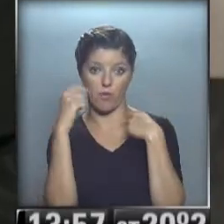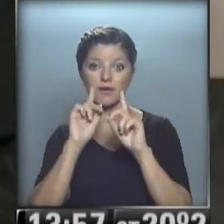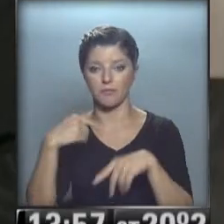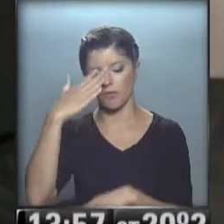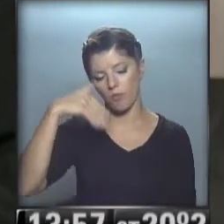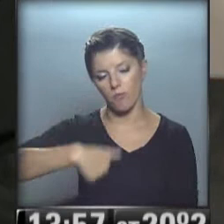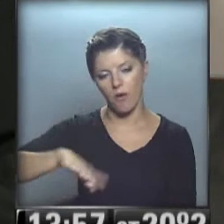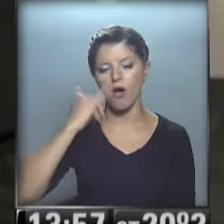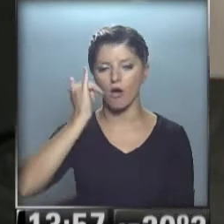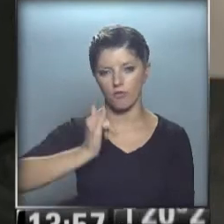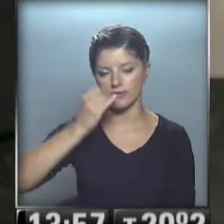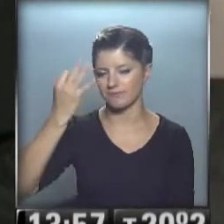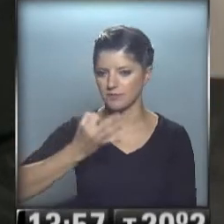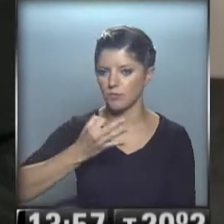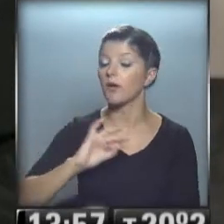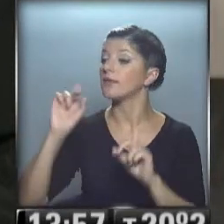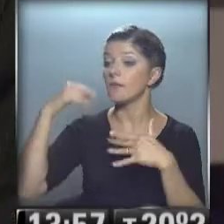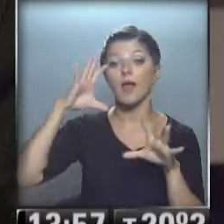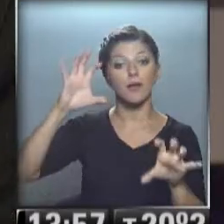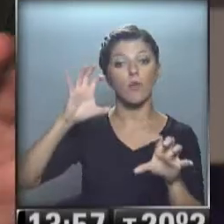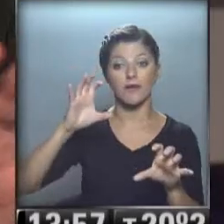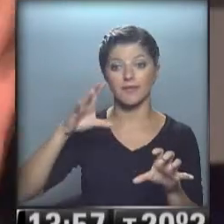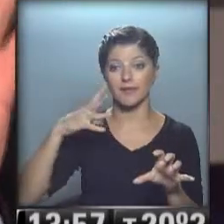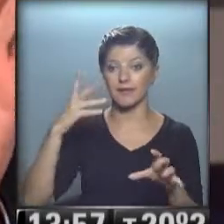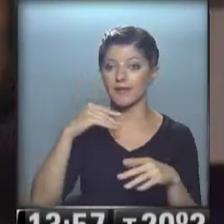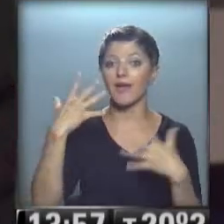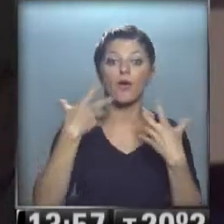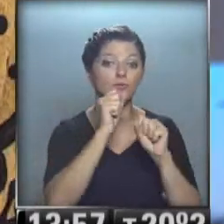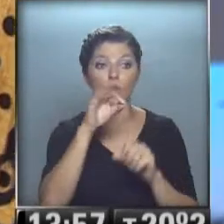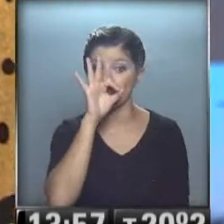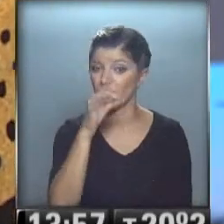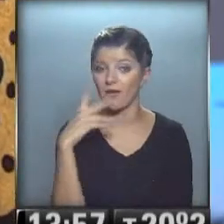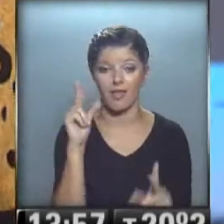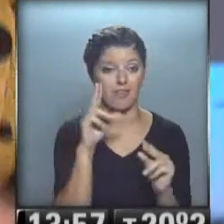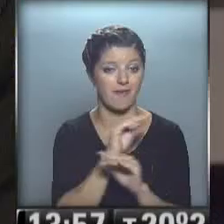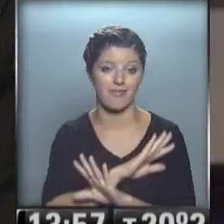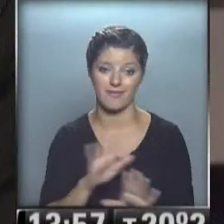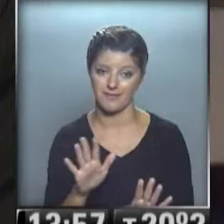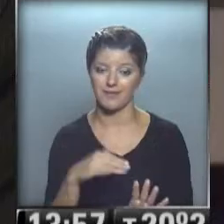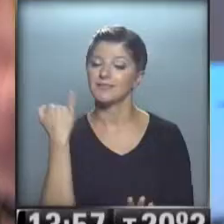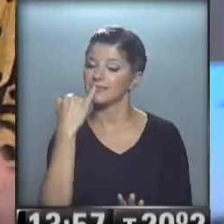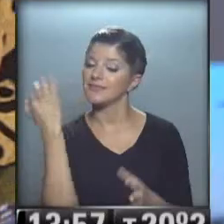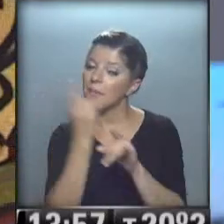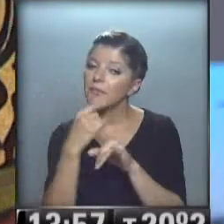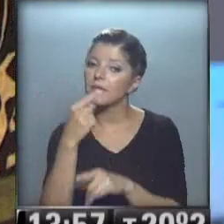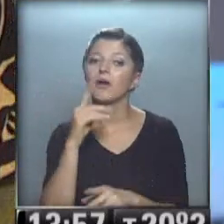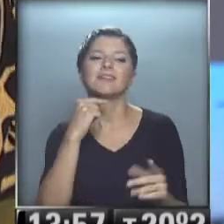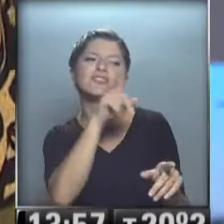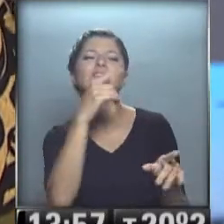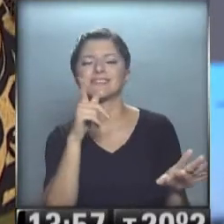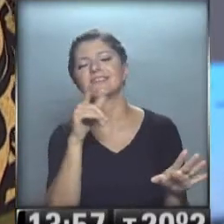vamos a ocupar seguramente. Y recordemos que nunca encontraron absolutamente nada. Absolutamente nada. Siempre hay como una sospecha, pero no hay nada